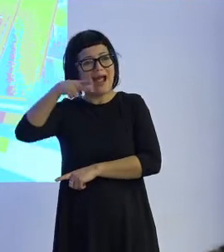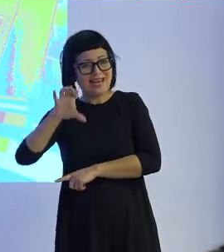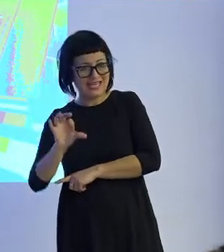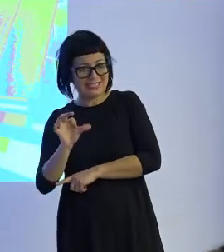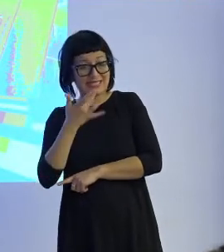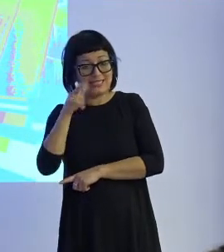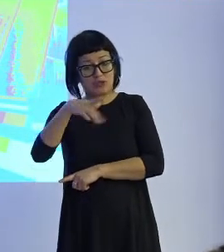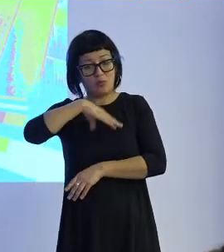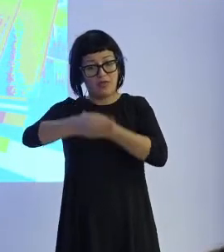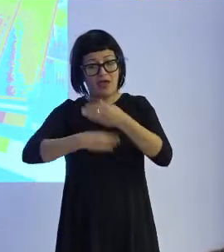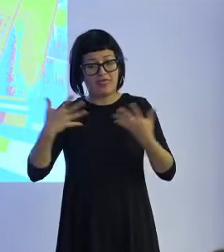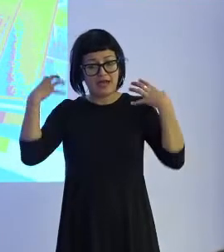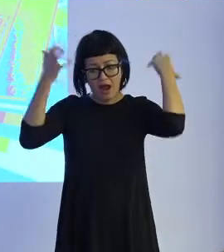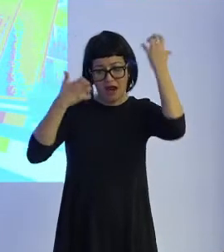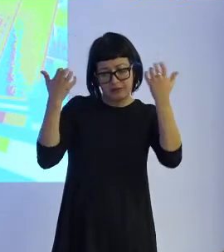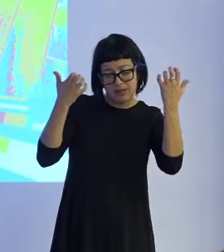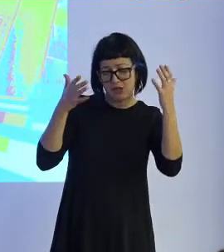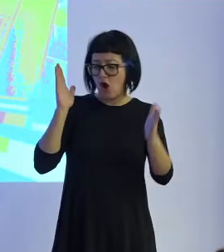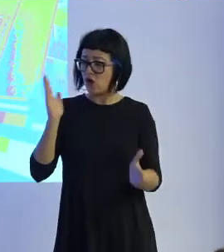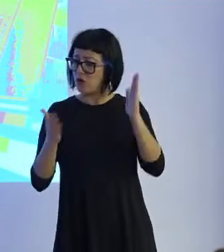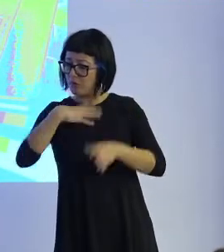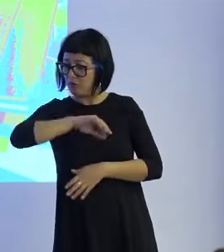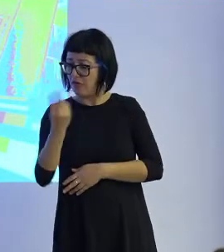esto se puede hacer con los animales, ¿por qué no con los robots?